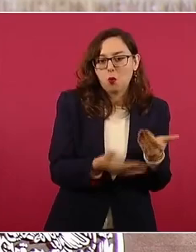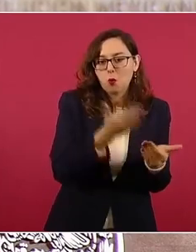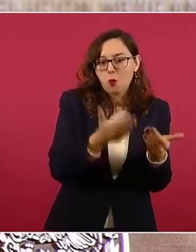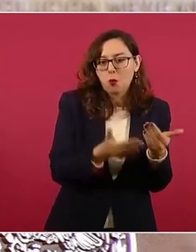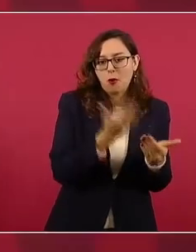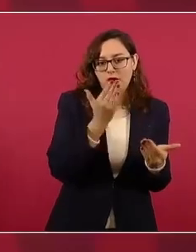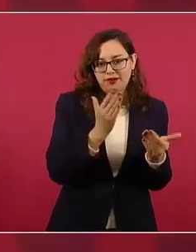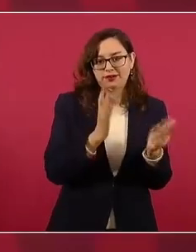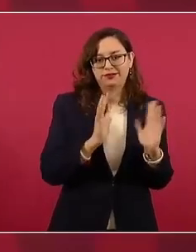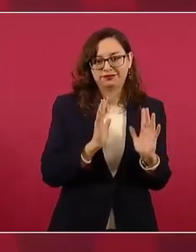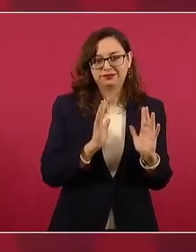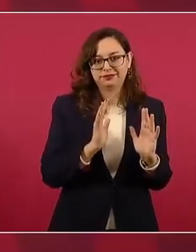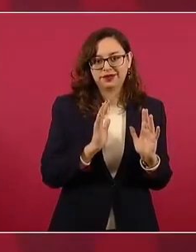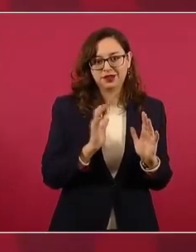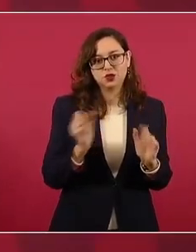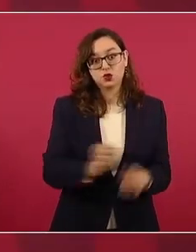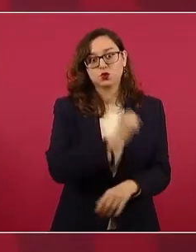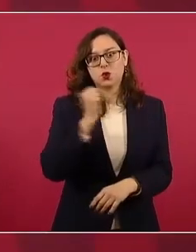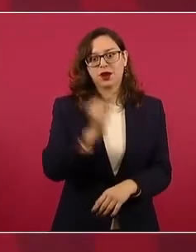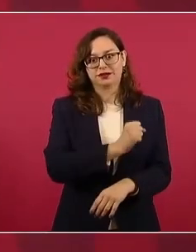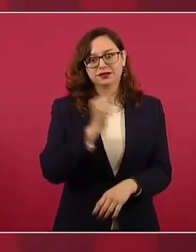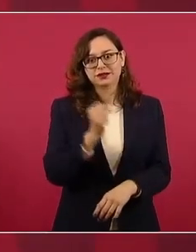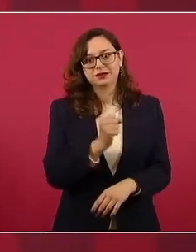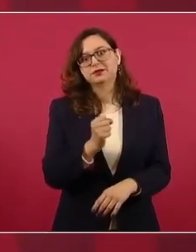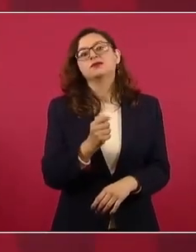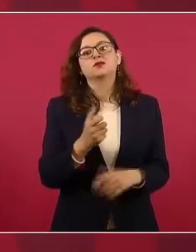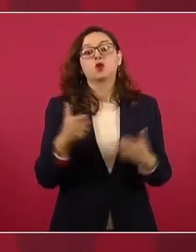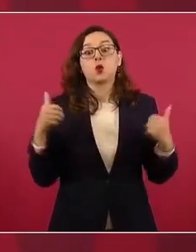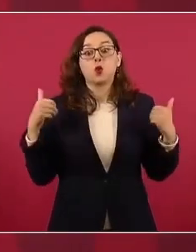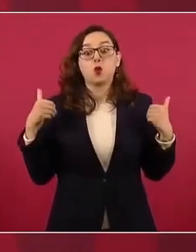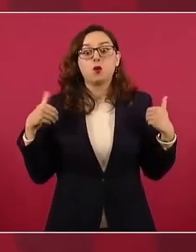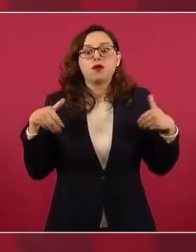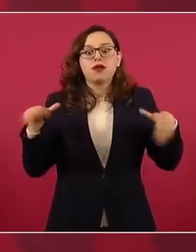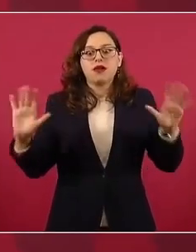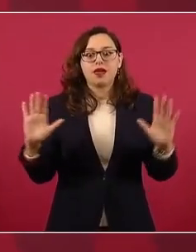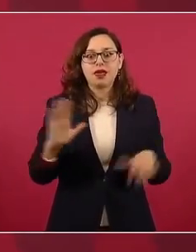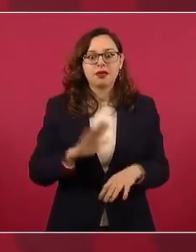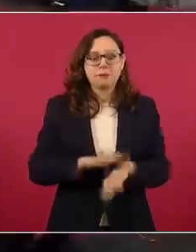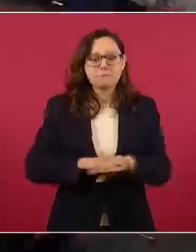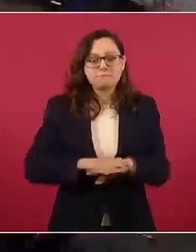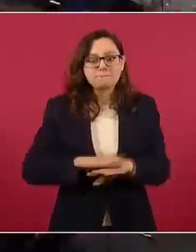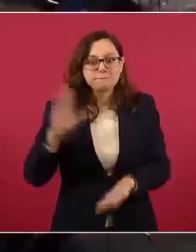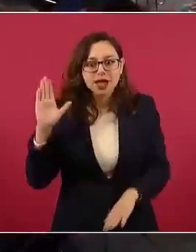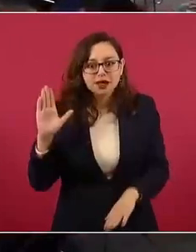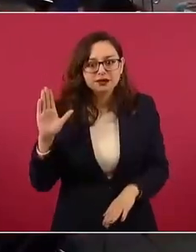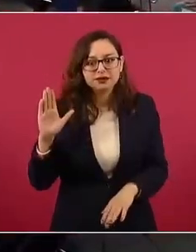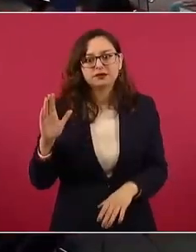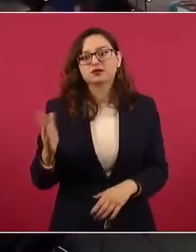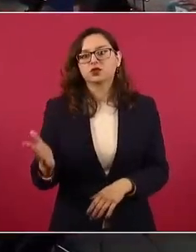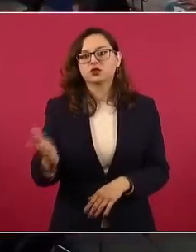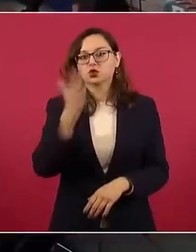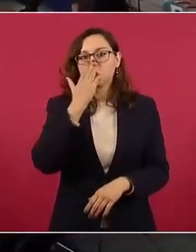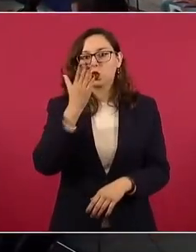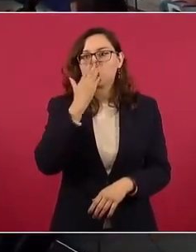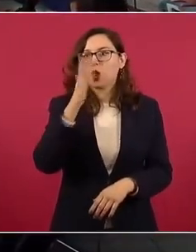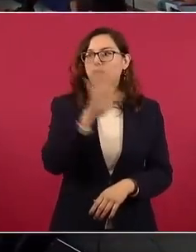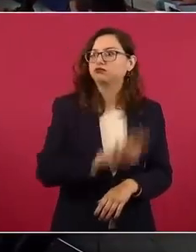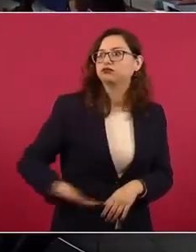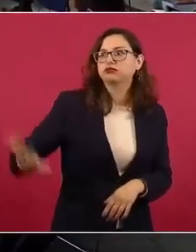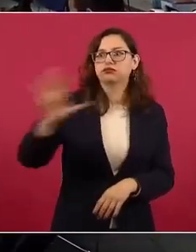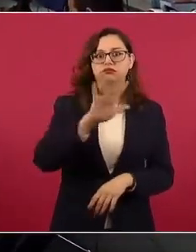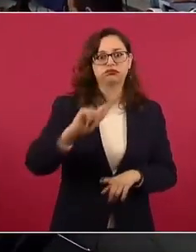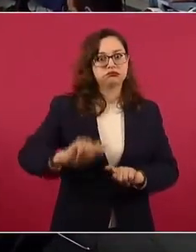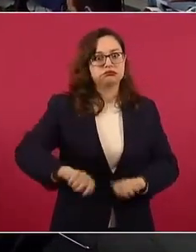entregado todo Sonora, como lo hicieron con las concesiones mineras en general,